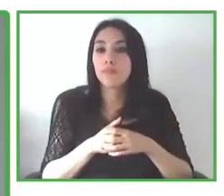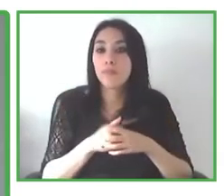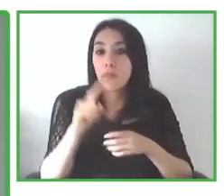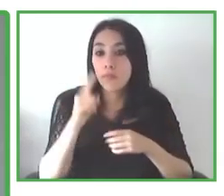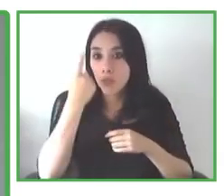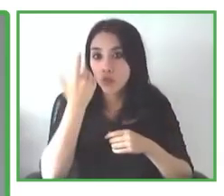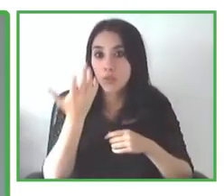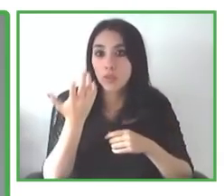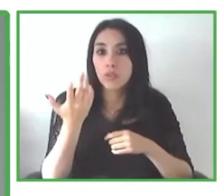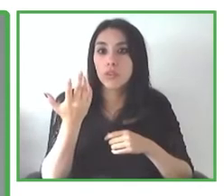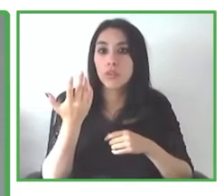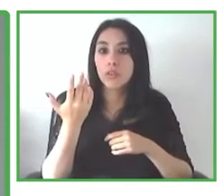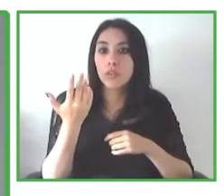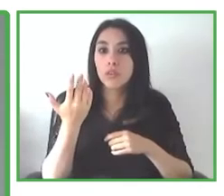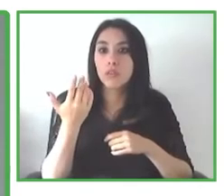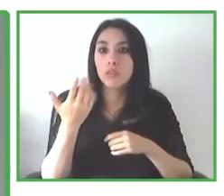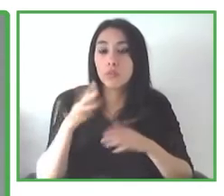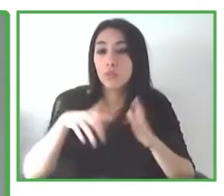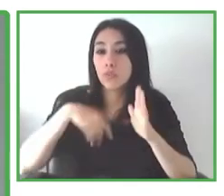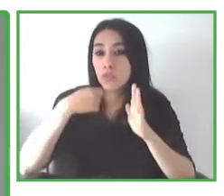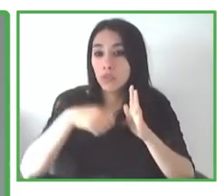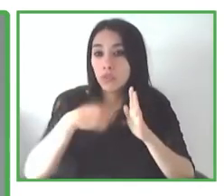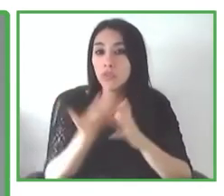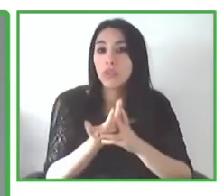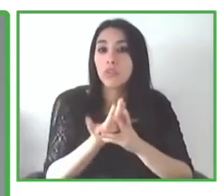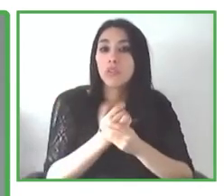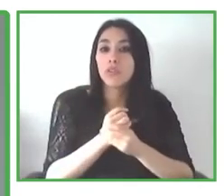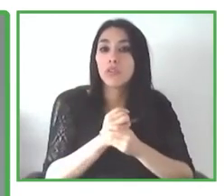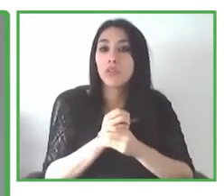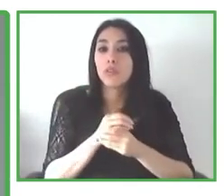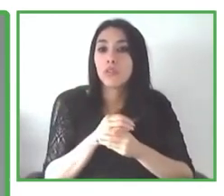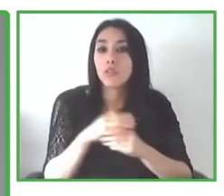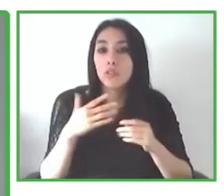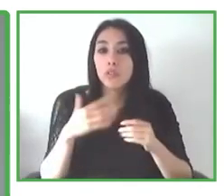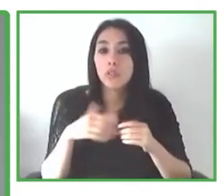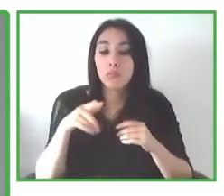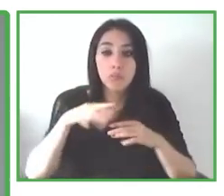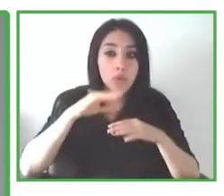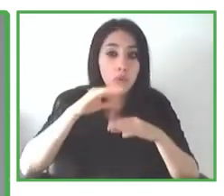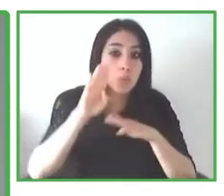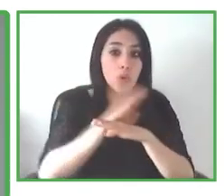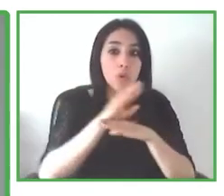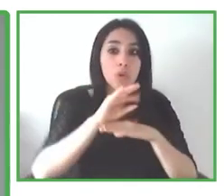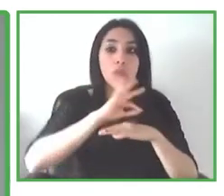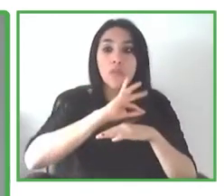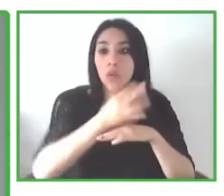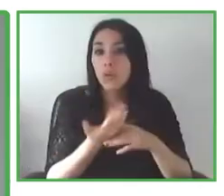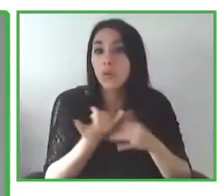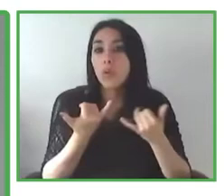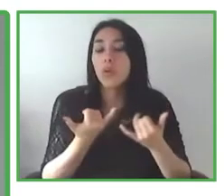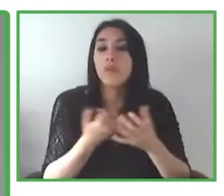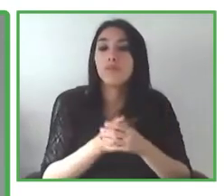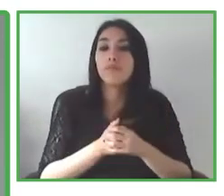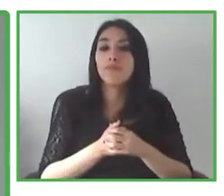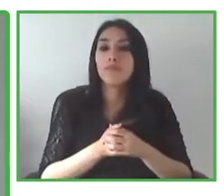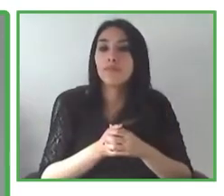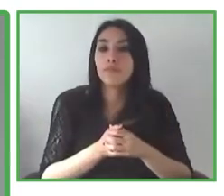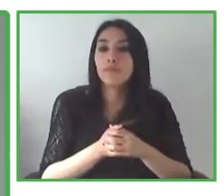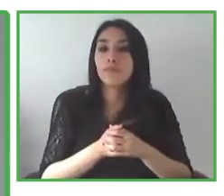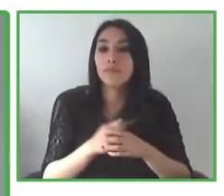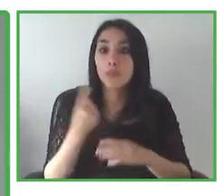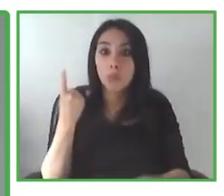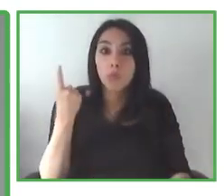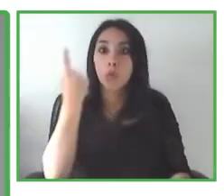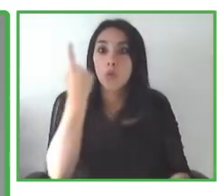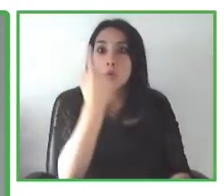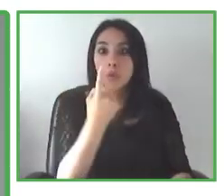Y estamos muy felices que la fundación Descúbreme haya sido parte de esto y que ahora sea un socio completo